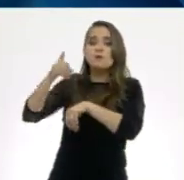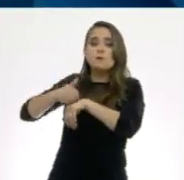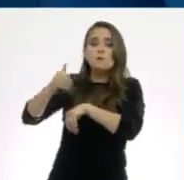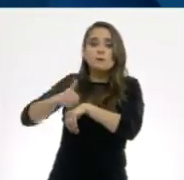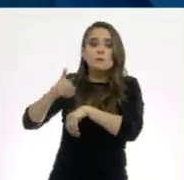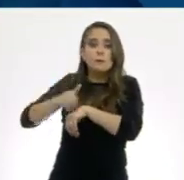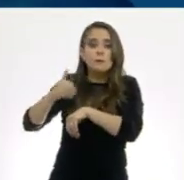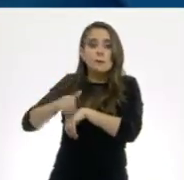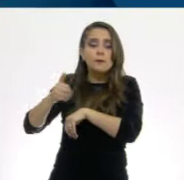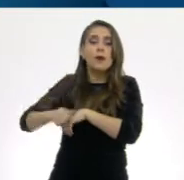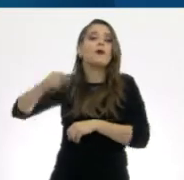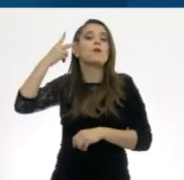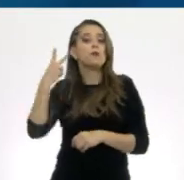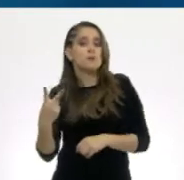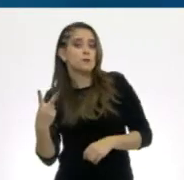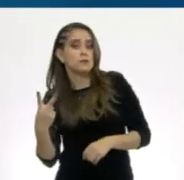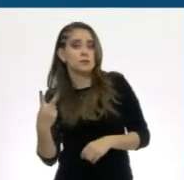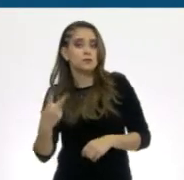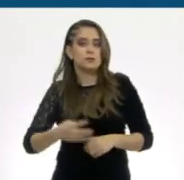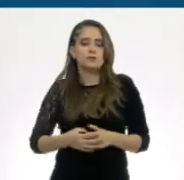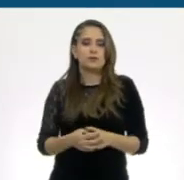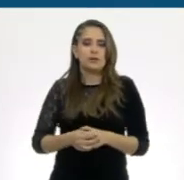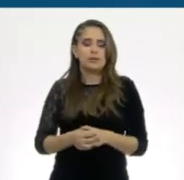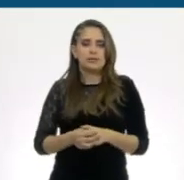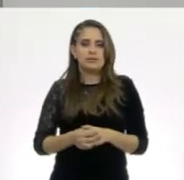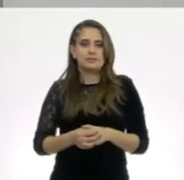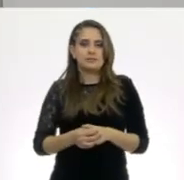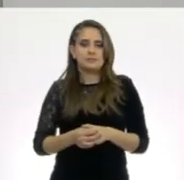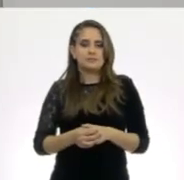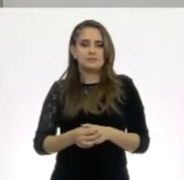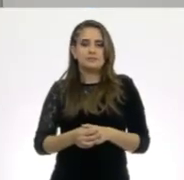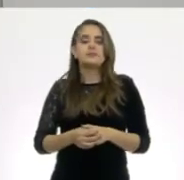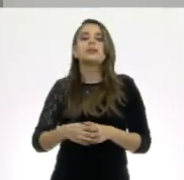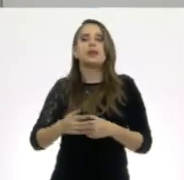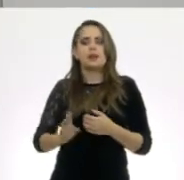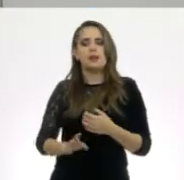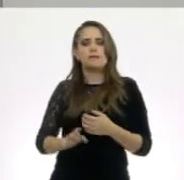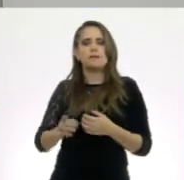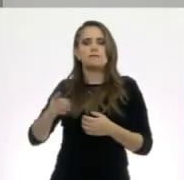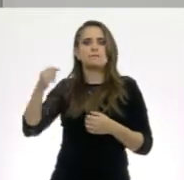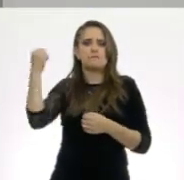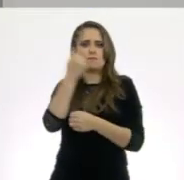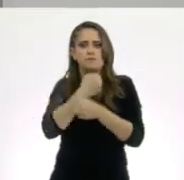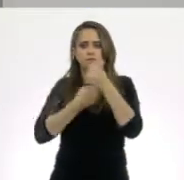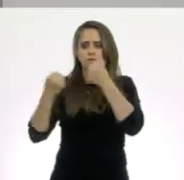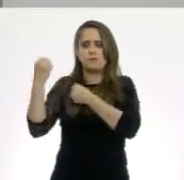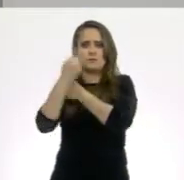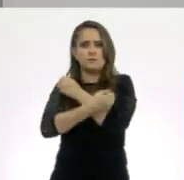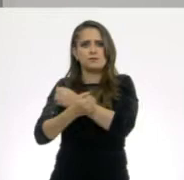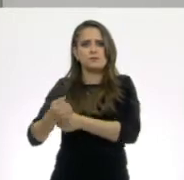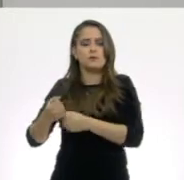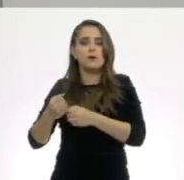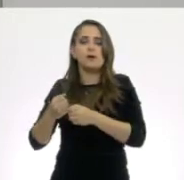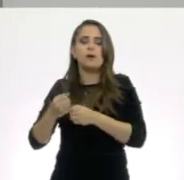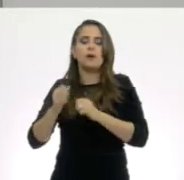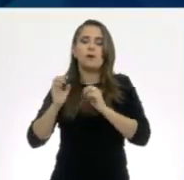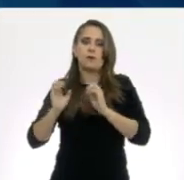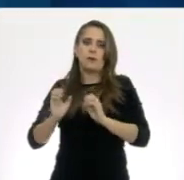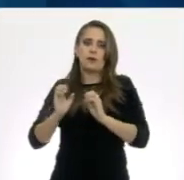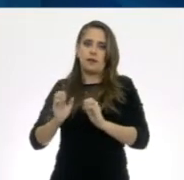dos. Dos. Evitar golpes. Al jugar,